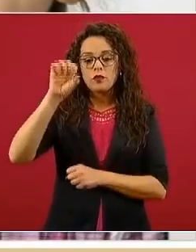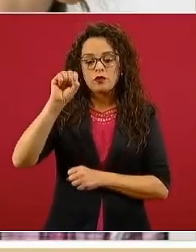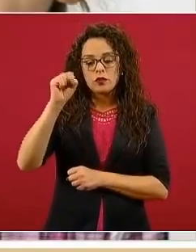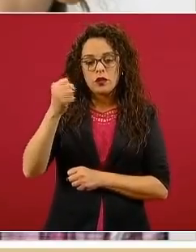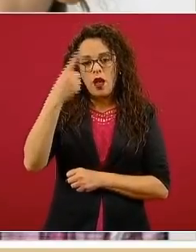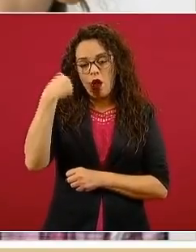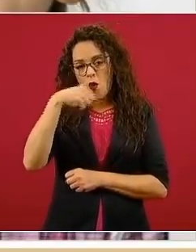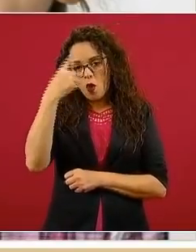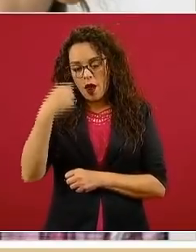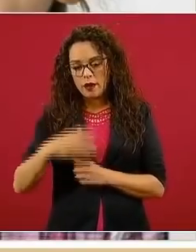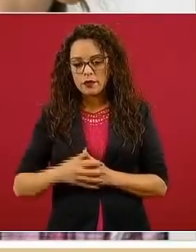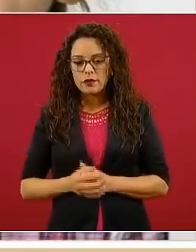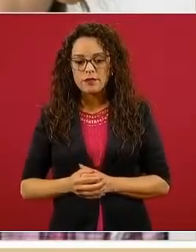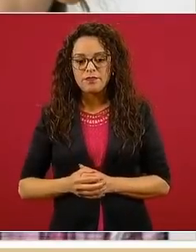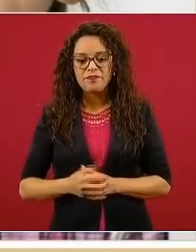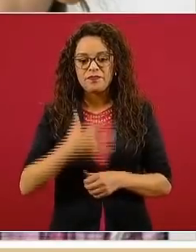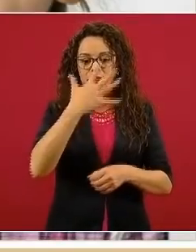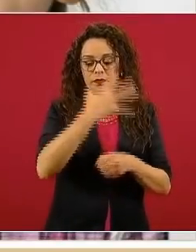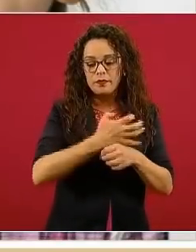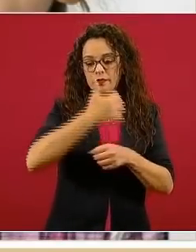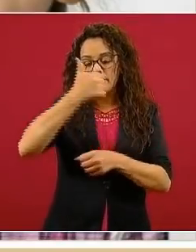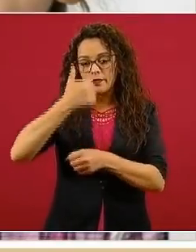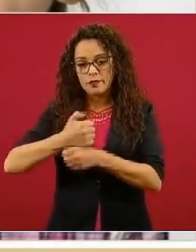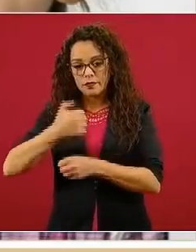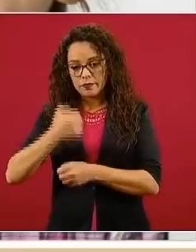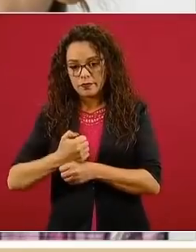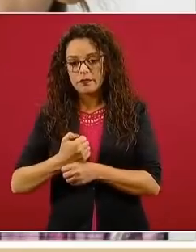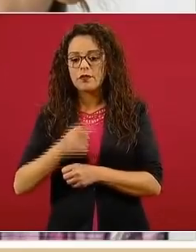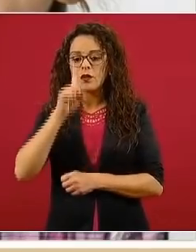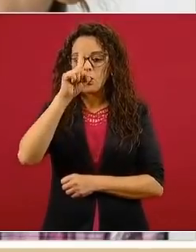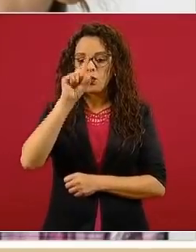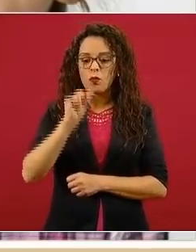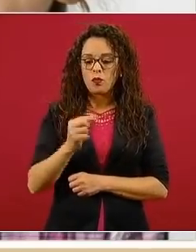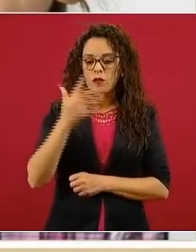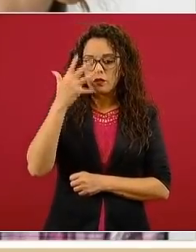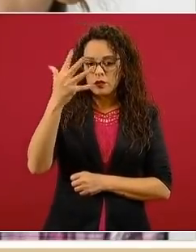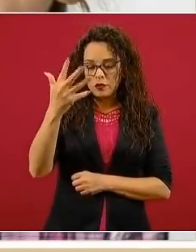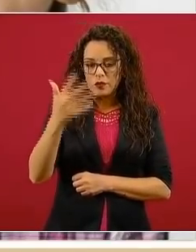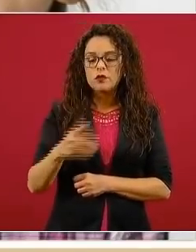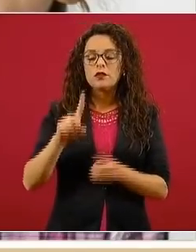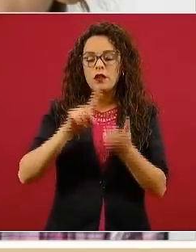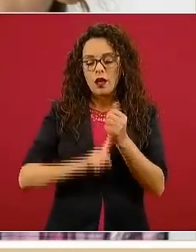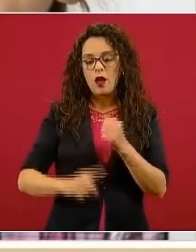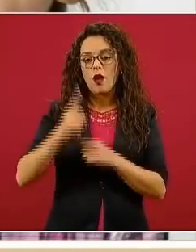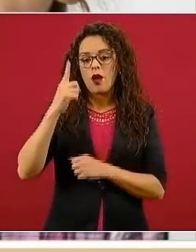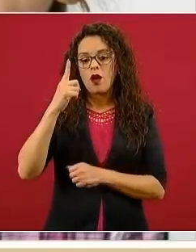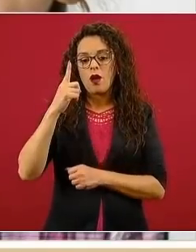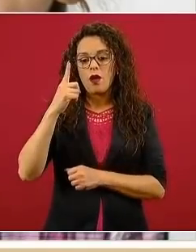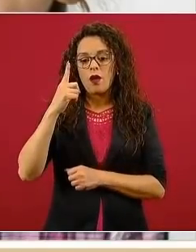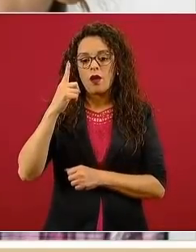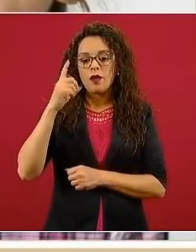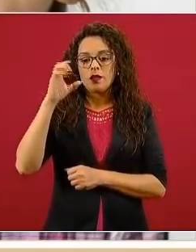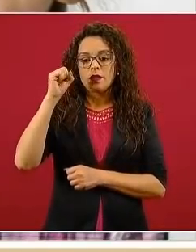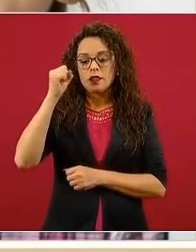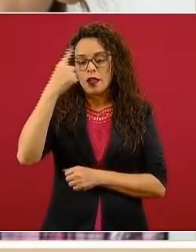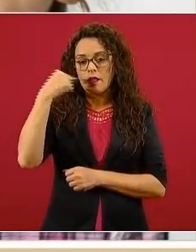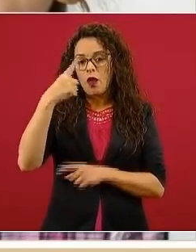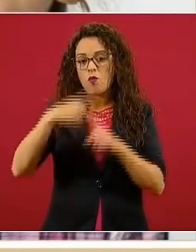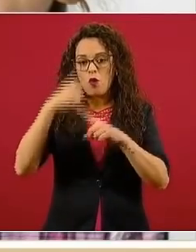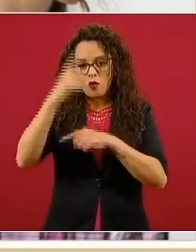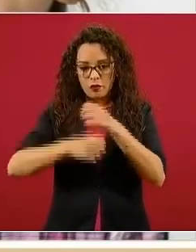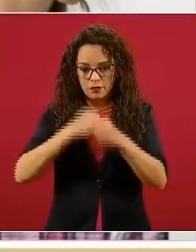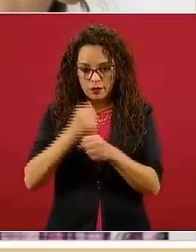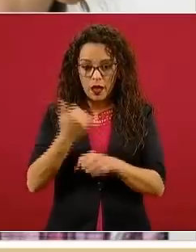1.5 periodos lectivos, lo que quiere decir 60 horas a la semana. Y en secundaria es un